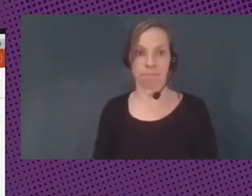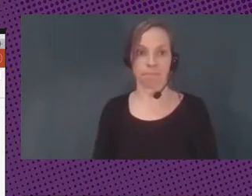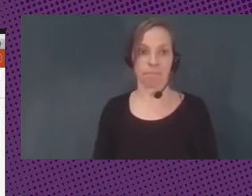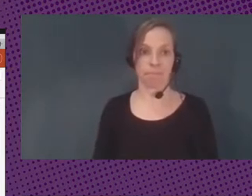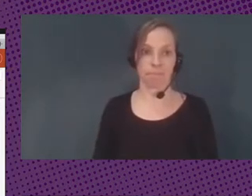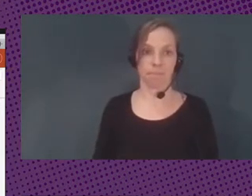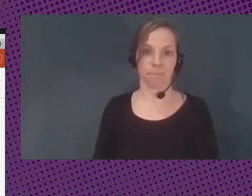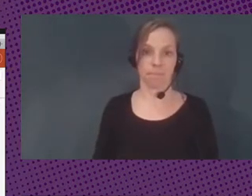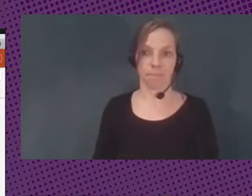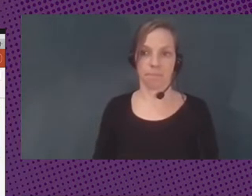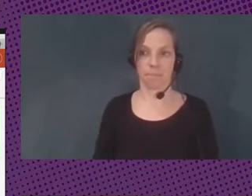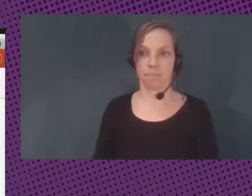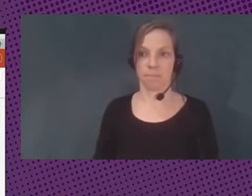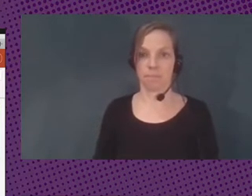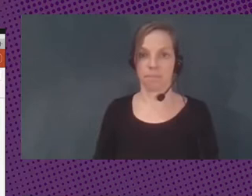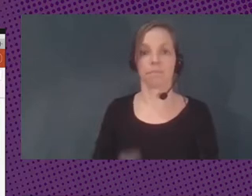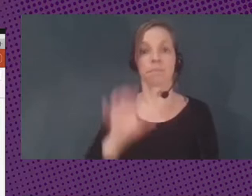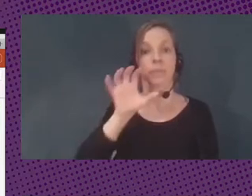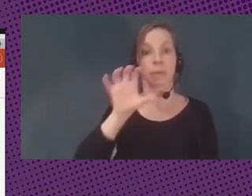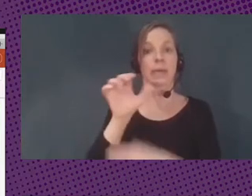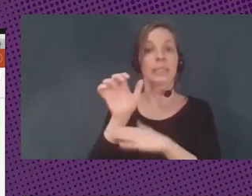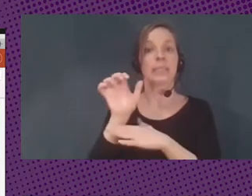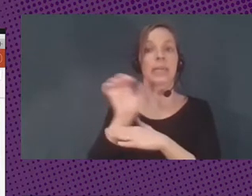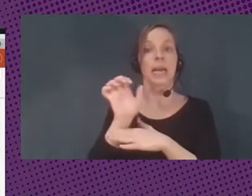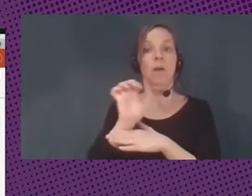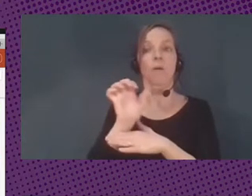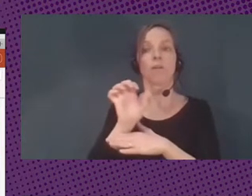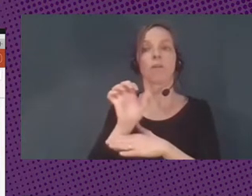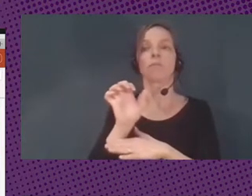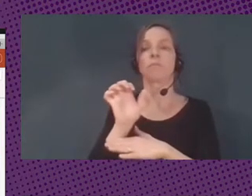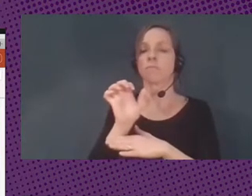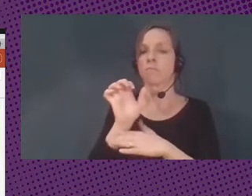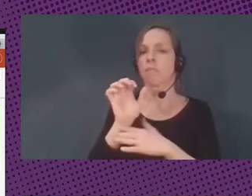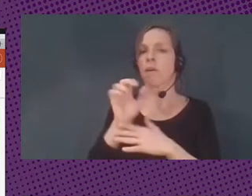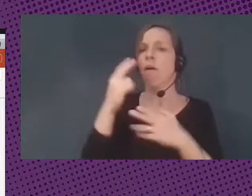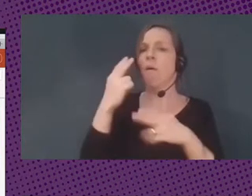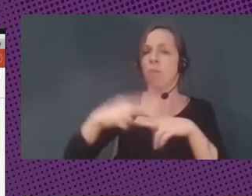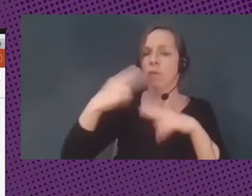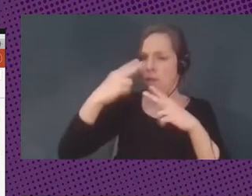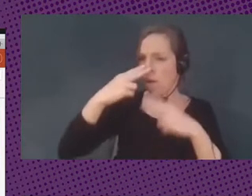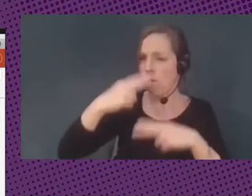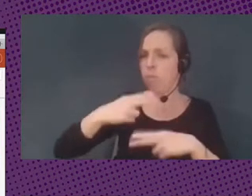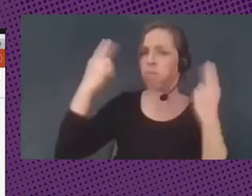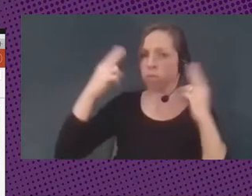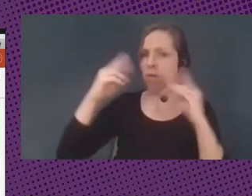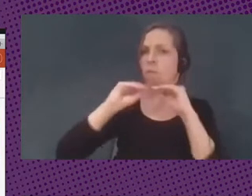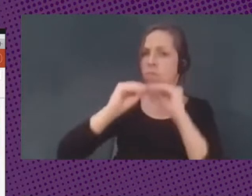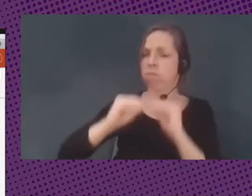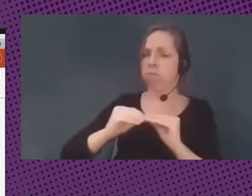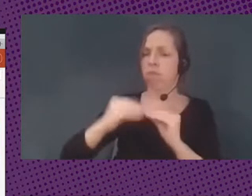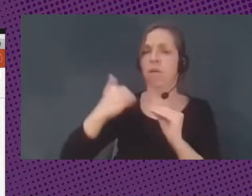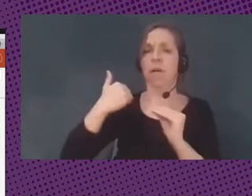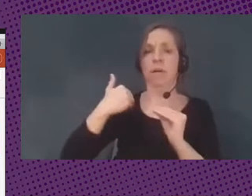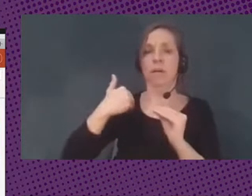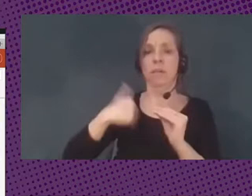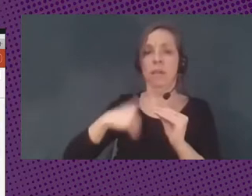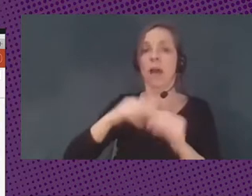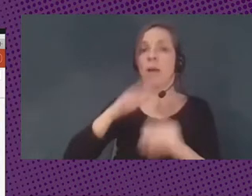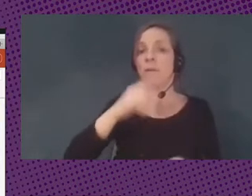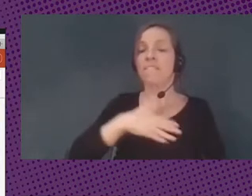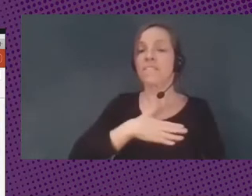tuvimos una política pública para que el registro de datos crediticios